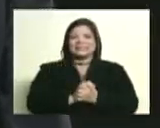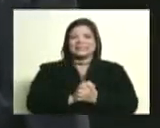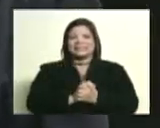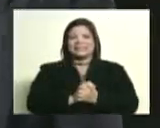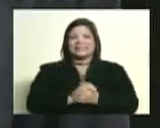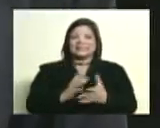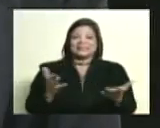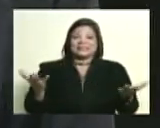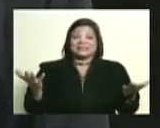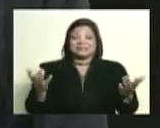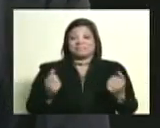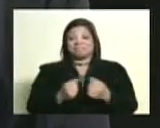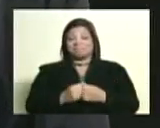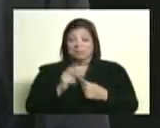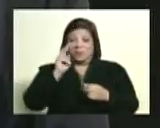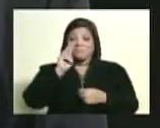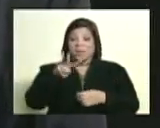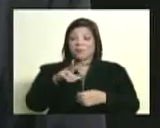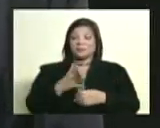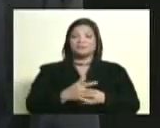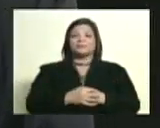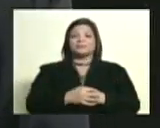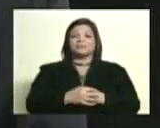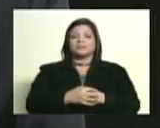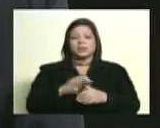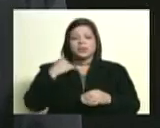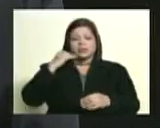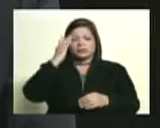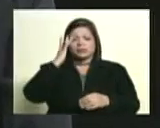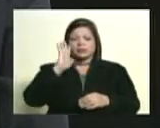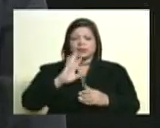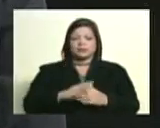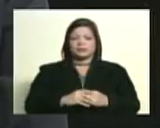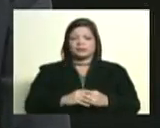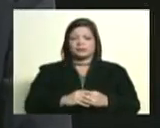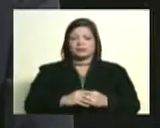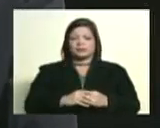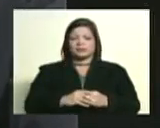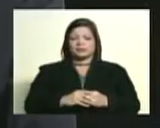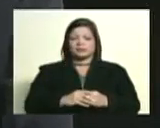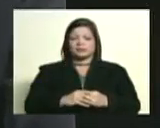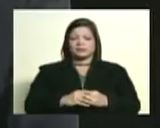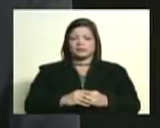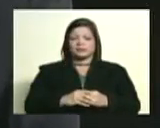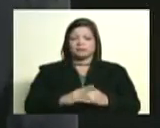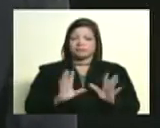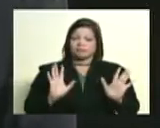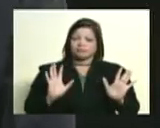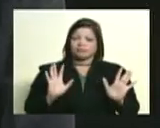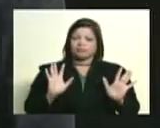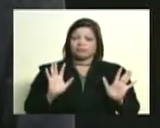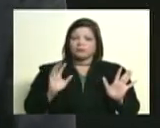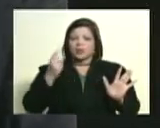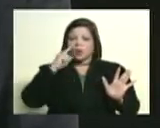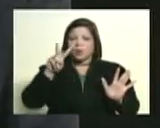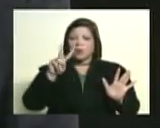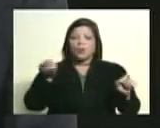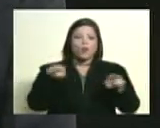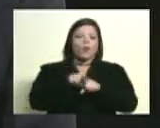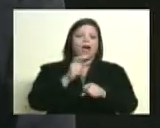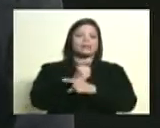no sé bueno veamos este yo creo que yo creo que si lo vemos como tarea